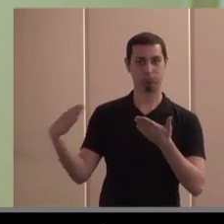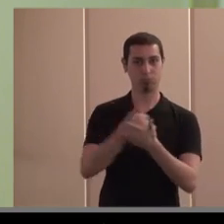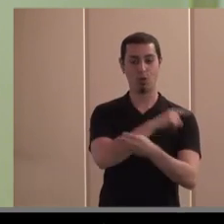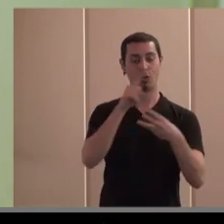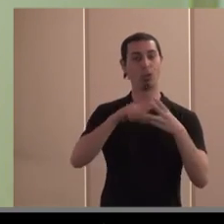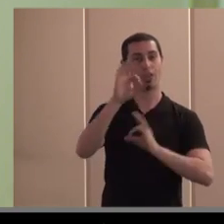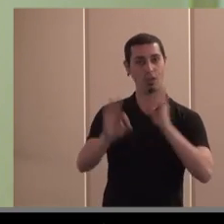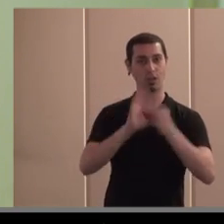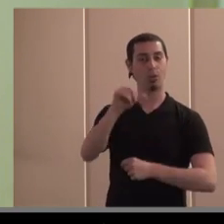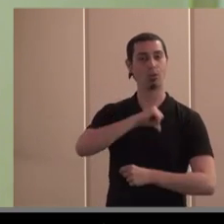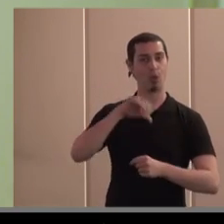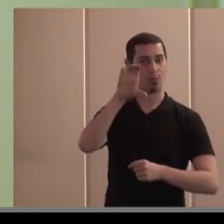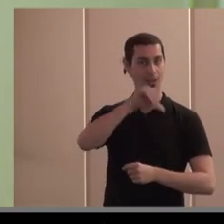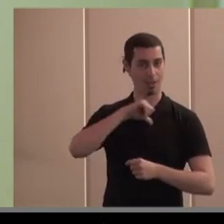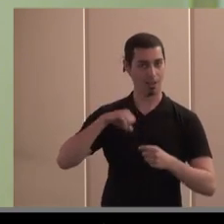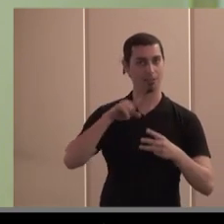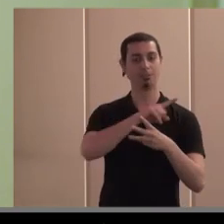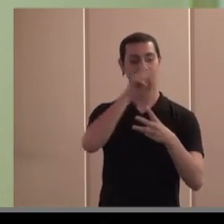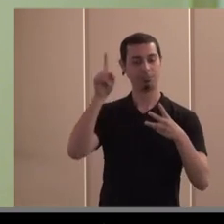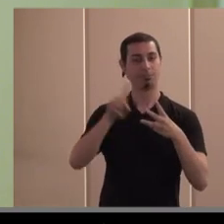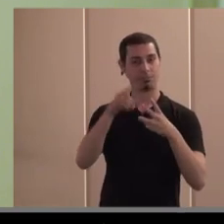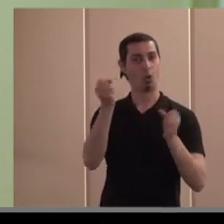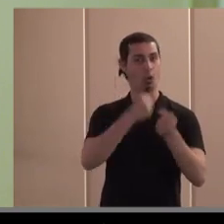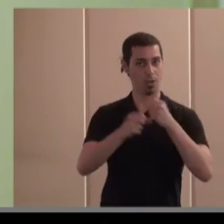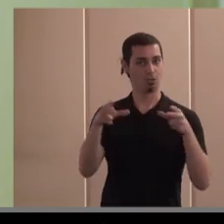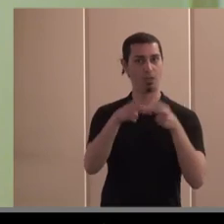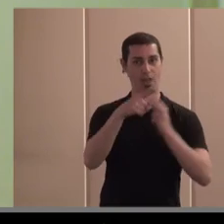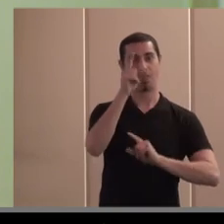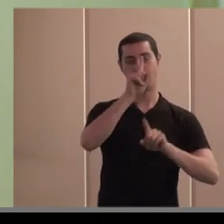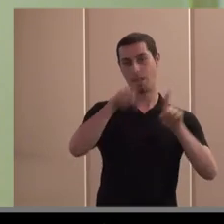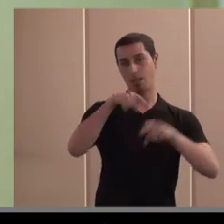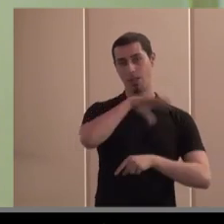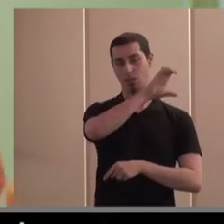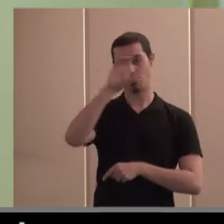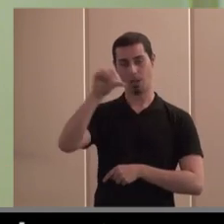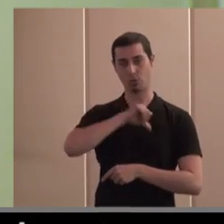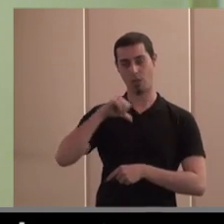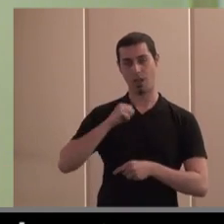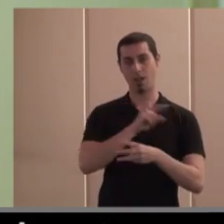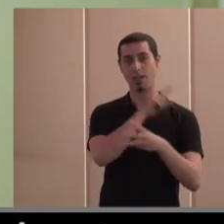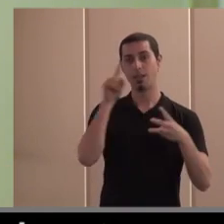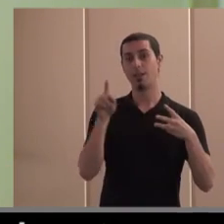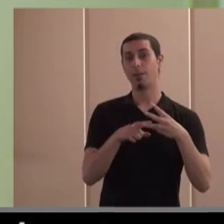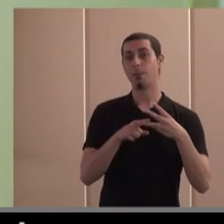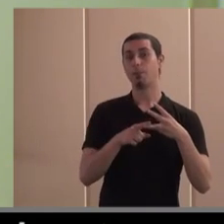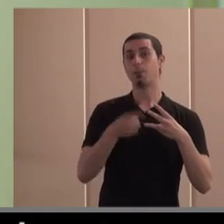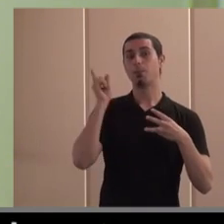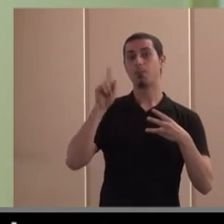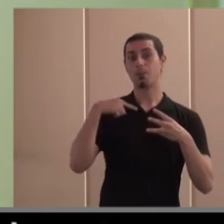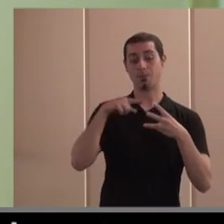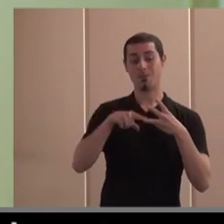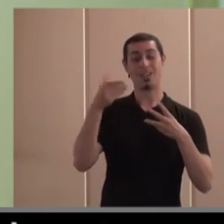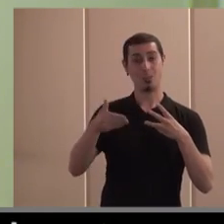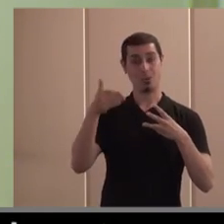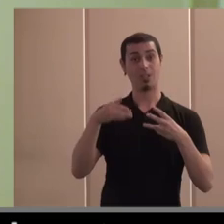organizaciones autonómicas que representan también a la economía social en diferentes comunidades en diferentes regiones de España y un apartado